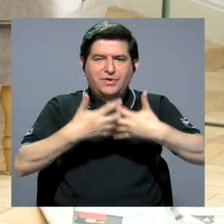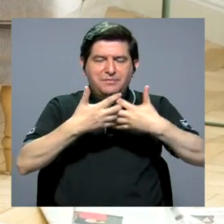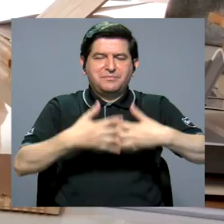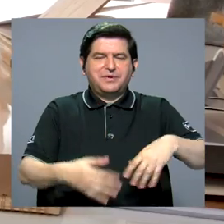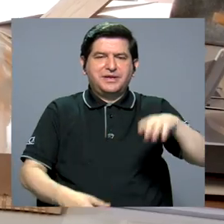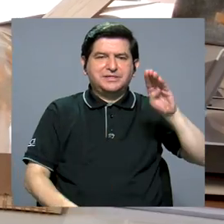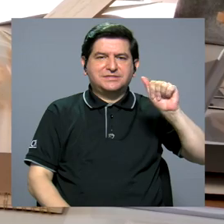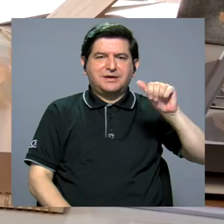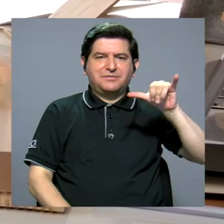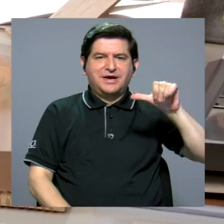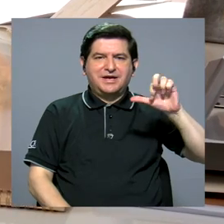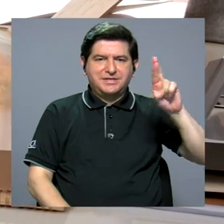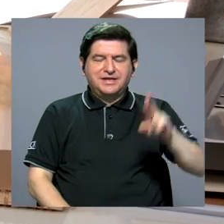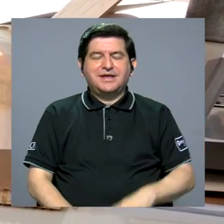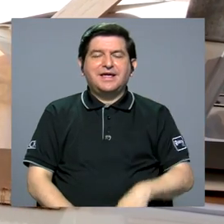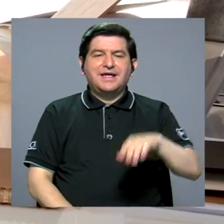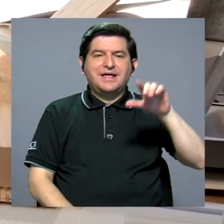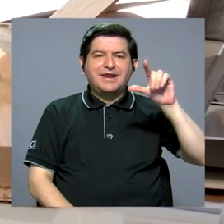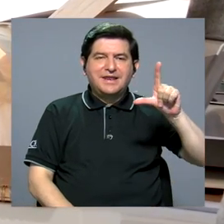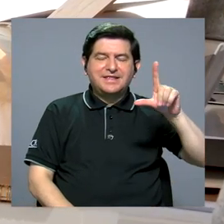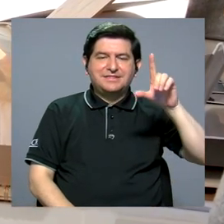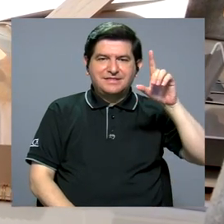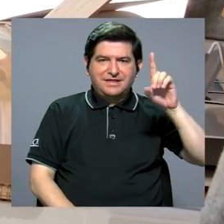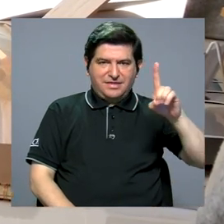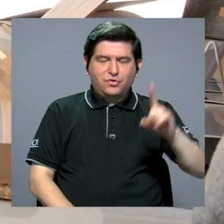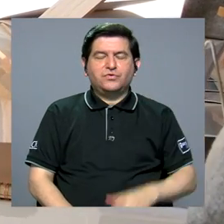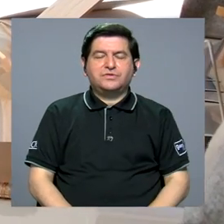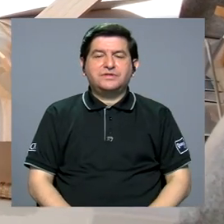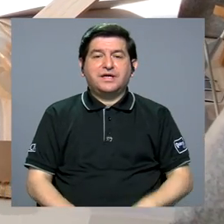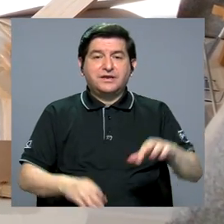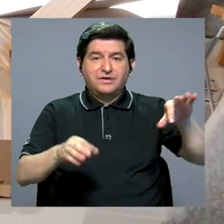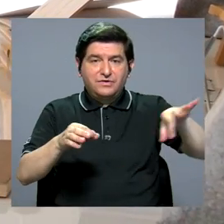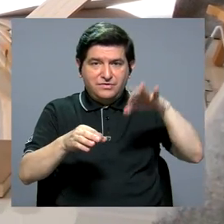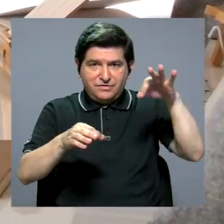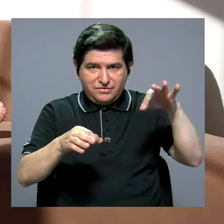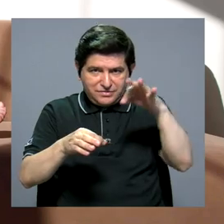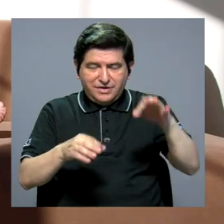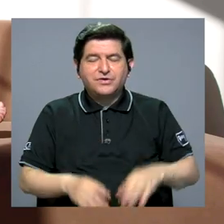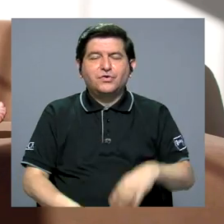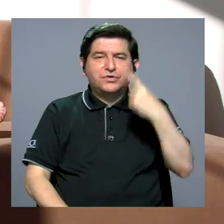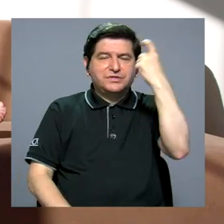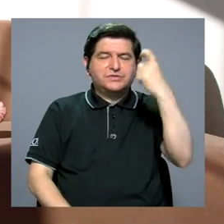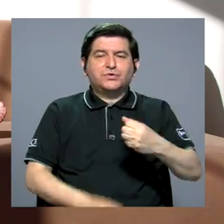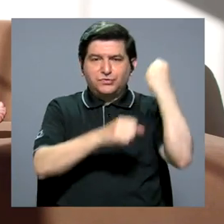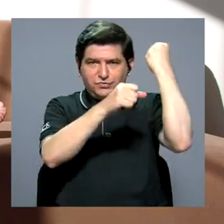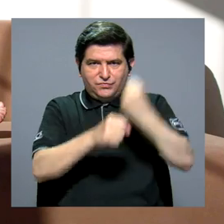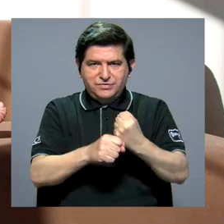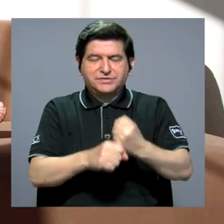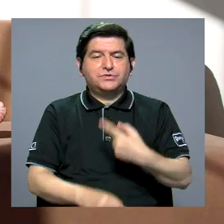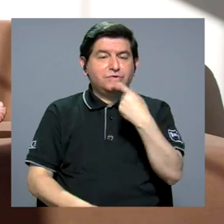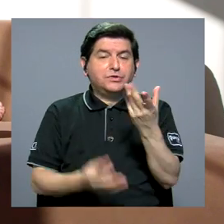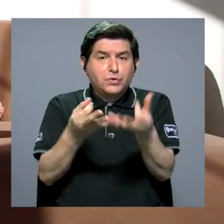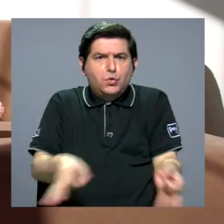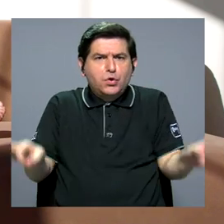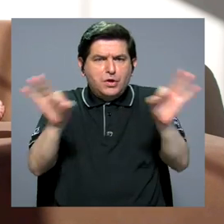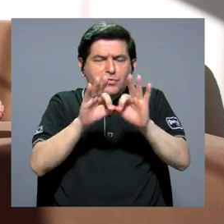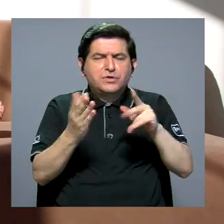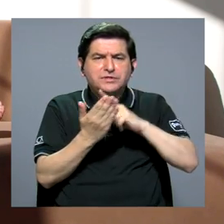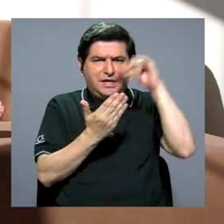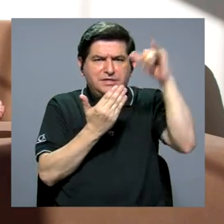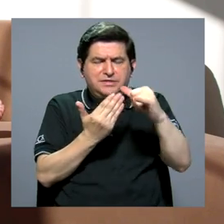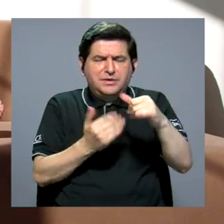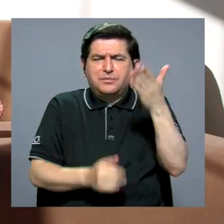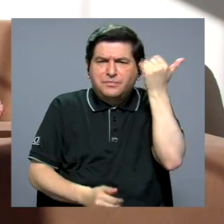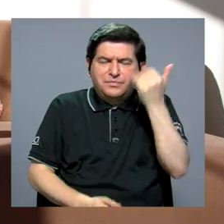empresa Bayer. Linda de Donder, directora de la Fundación Tejedores de Sueños, explicó la importancia del abordaje de este